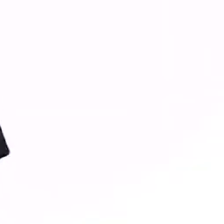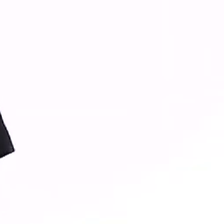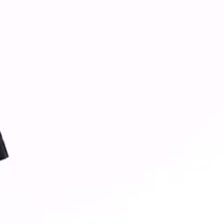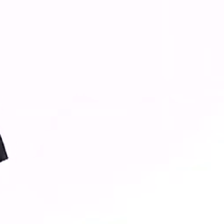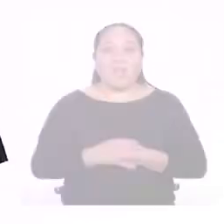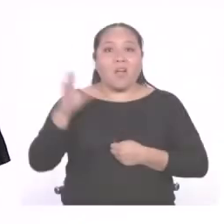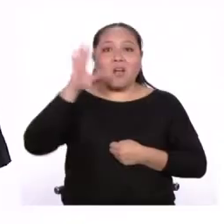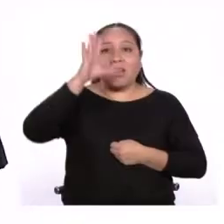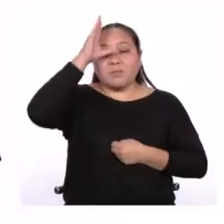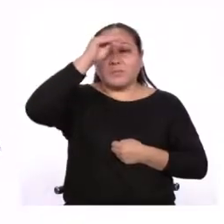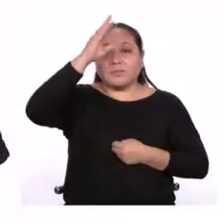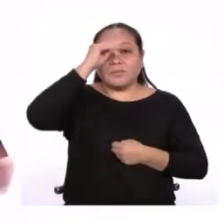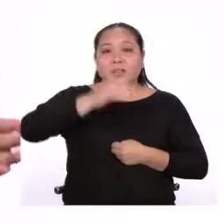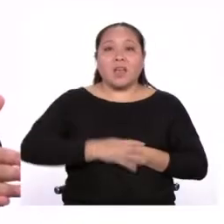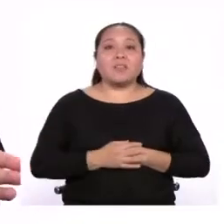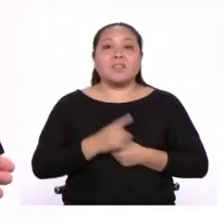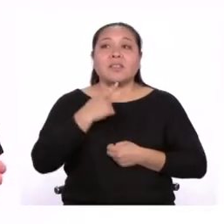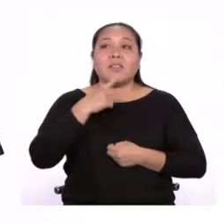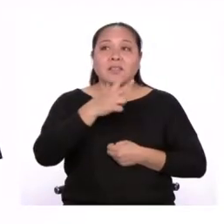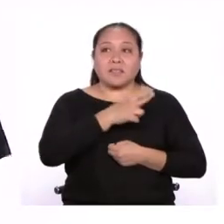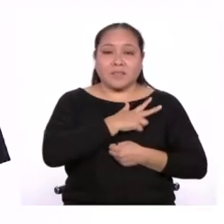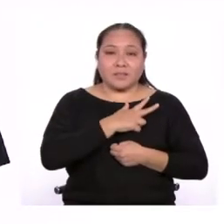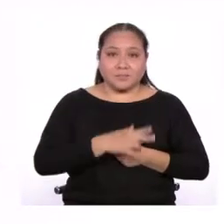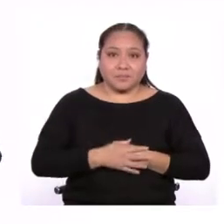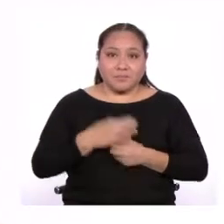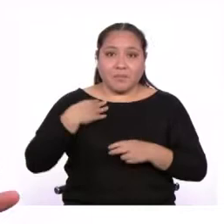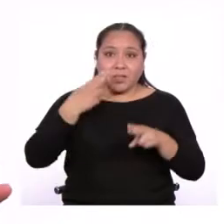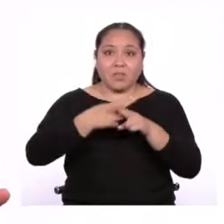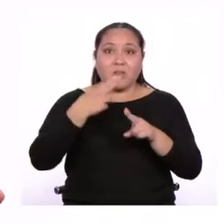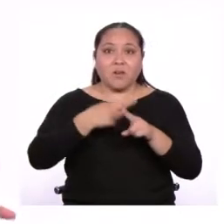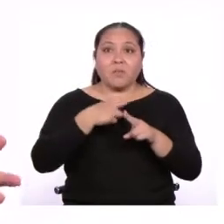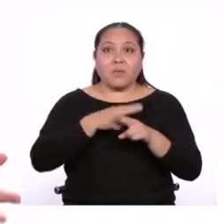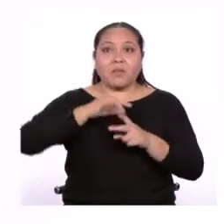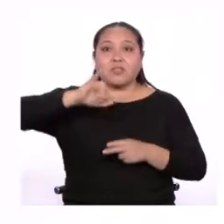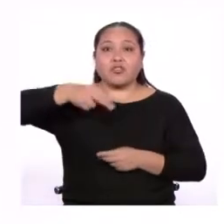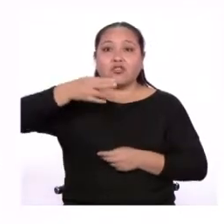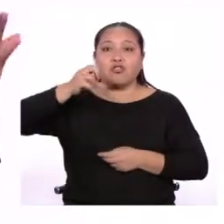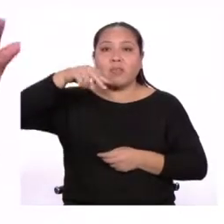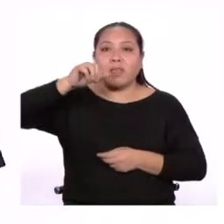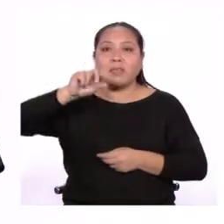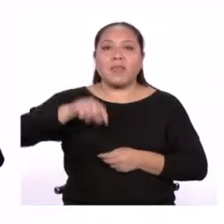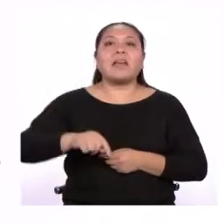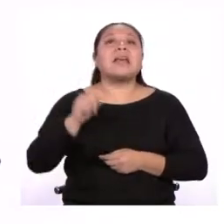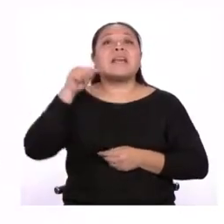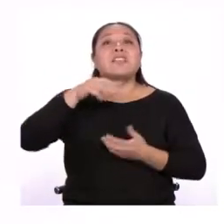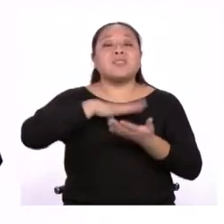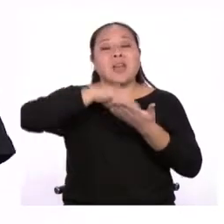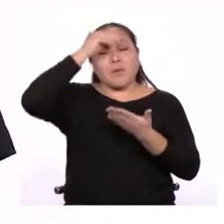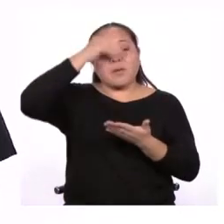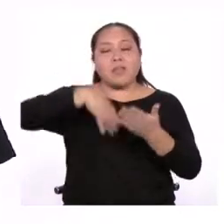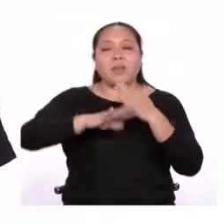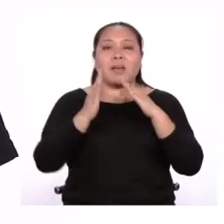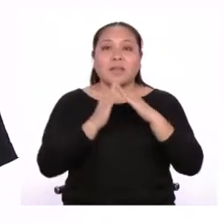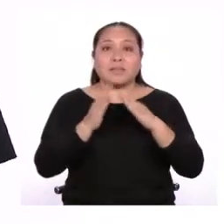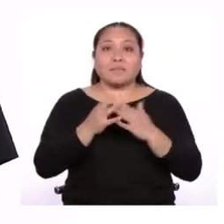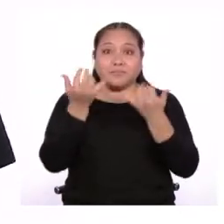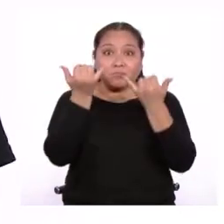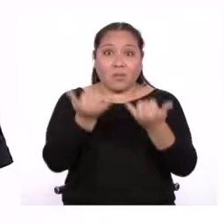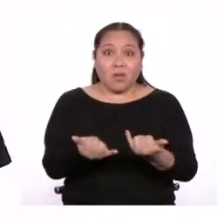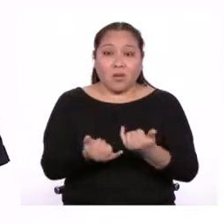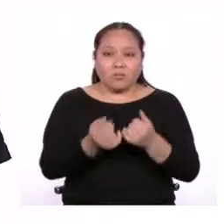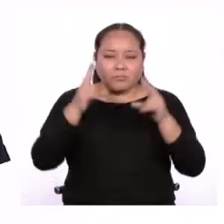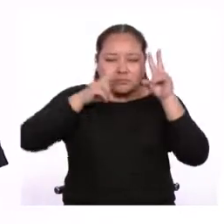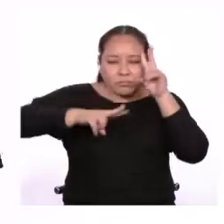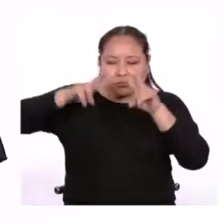Hola chicas y chicos de tercero de secundaria, mi nombre es Jonathan Hernández y esto es Aprendo en Casa. El día de hoy